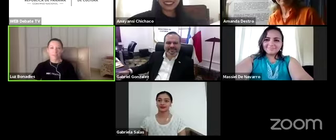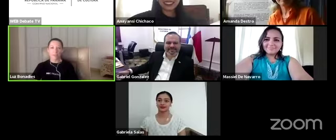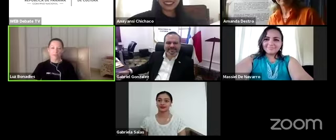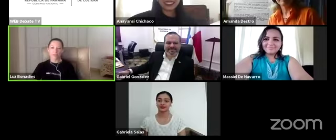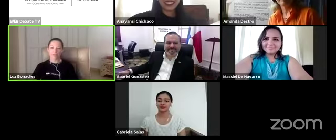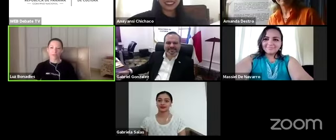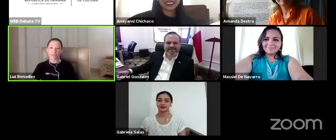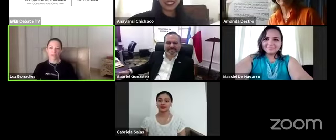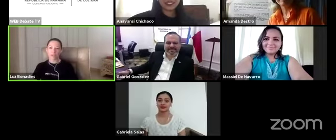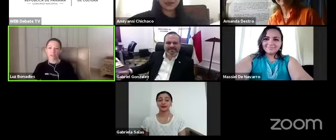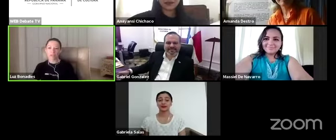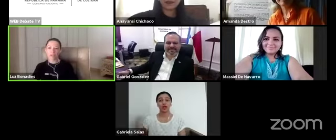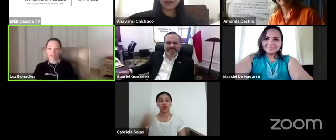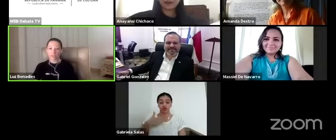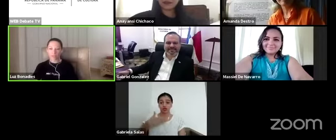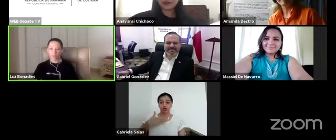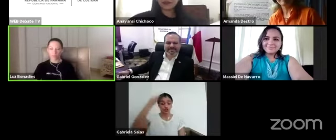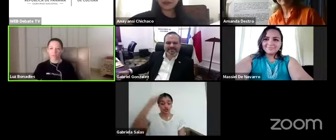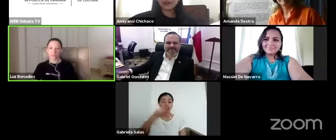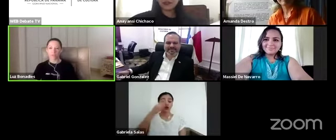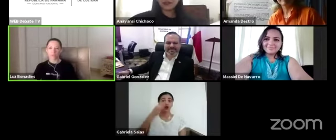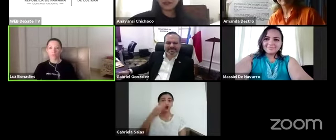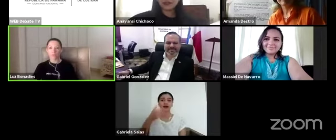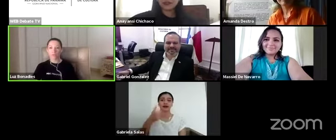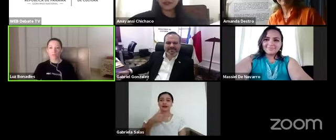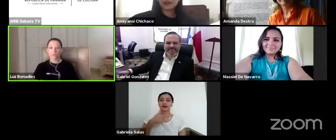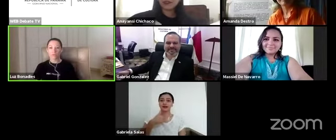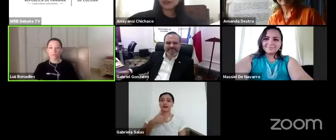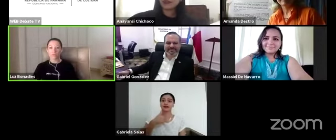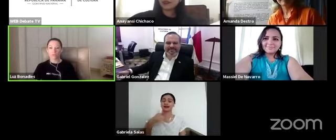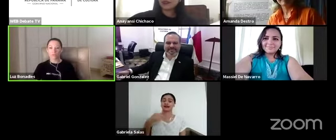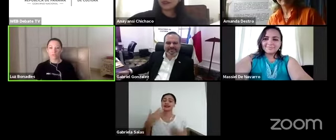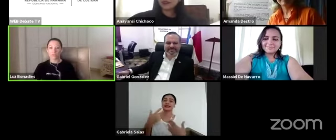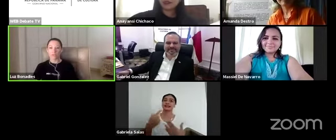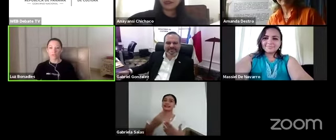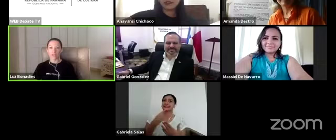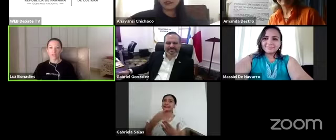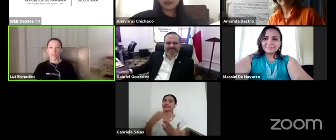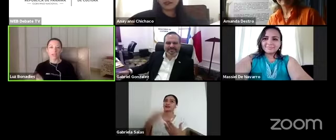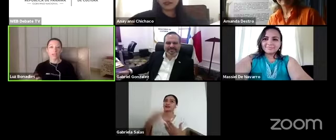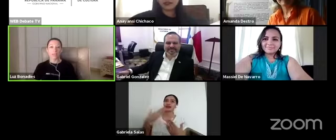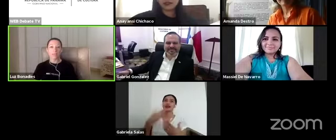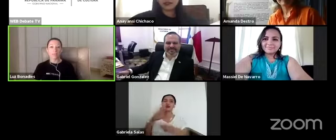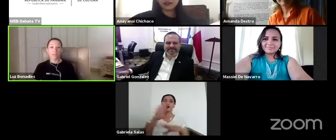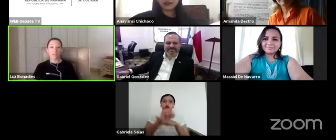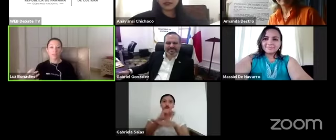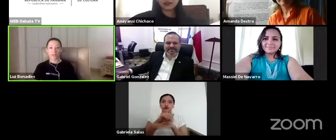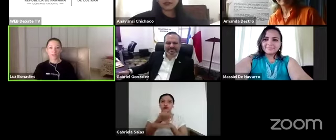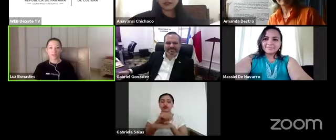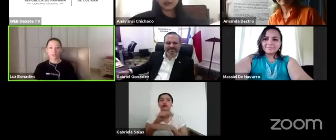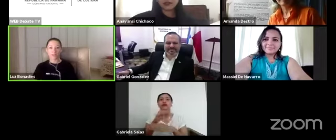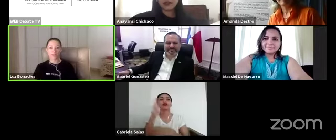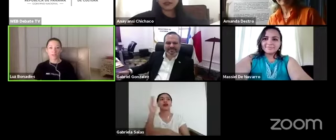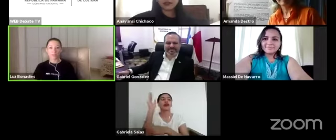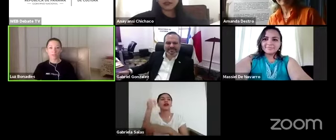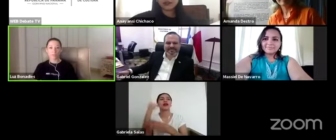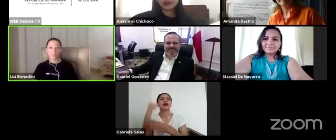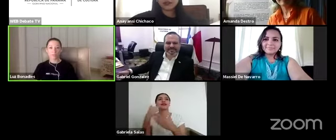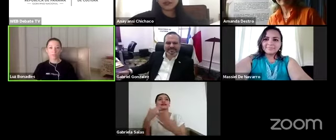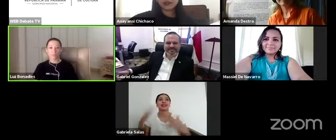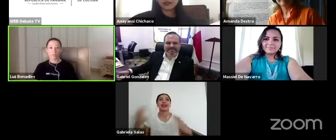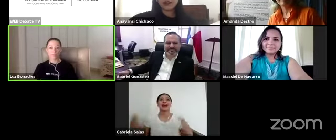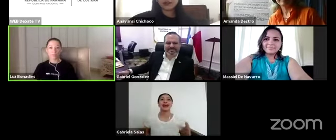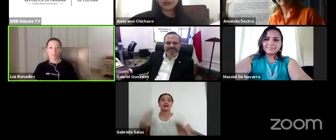pues yo creo que me quedo de este conversatorio uno con el ánimo y la creatividad que hemos